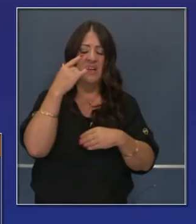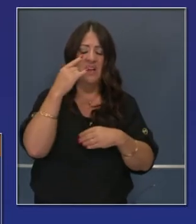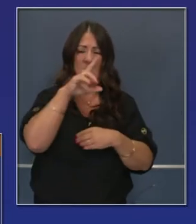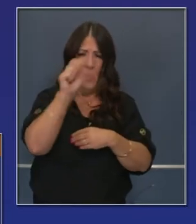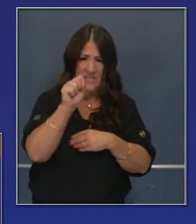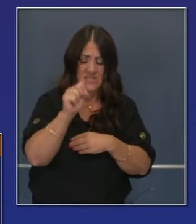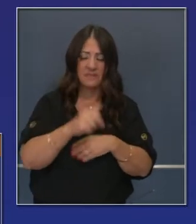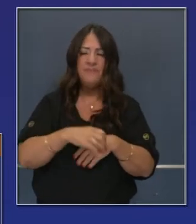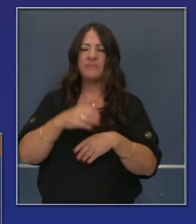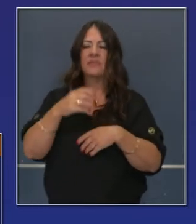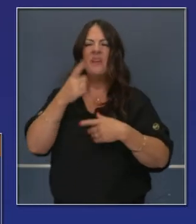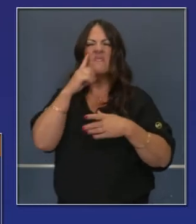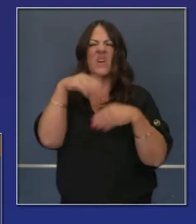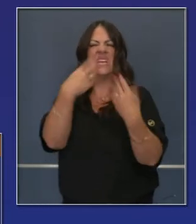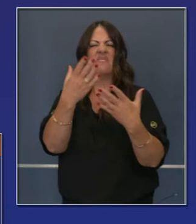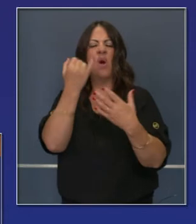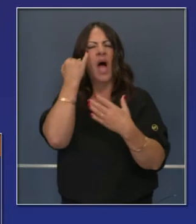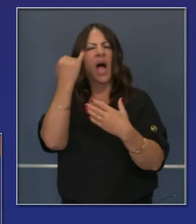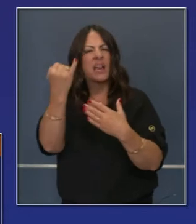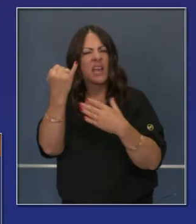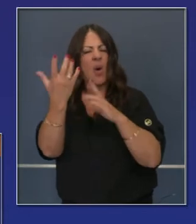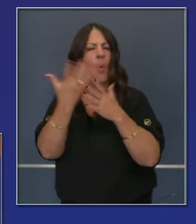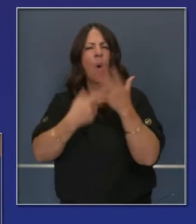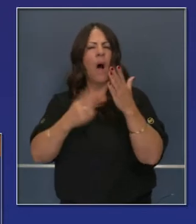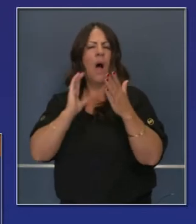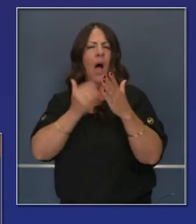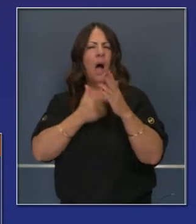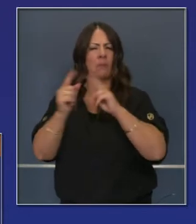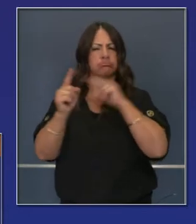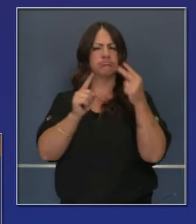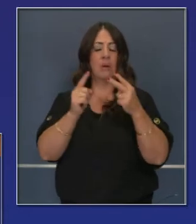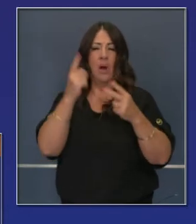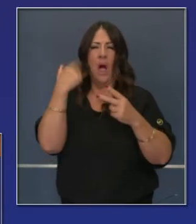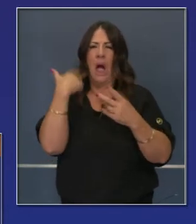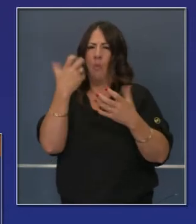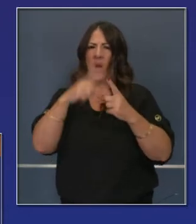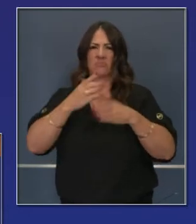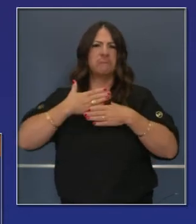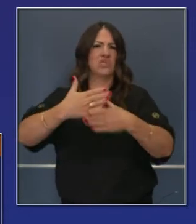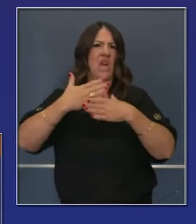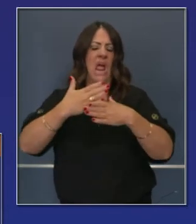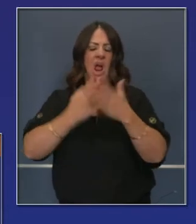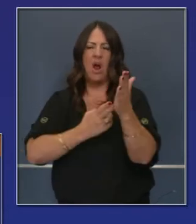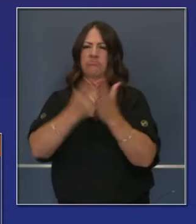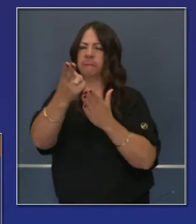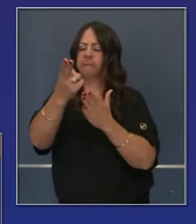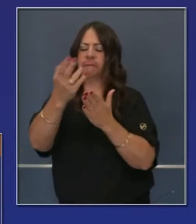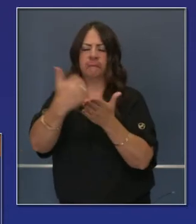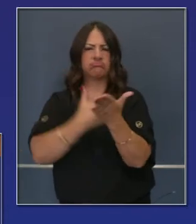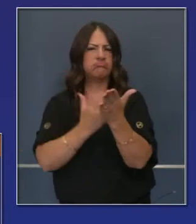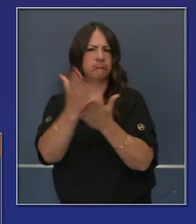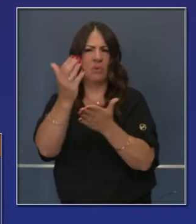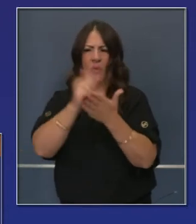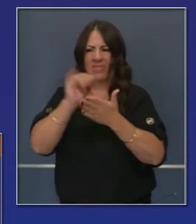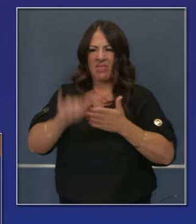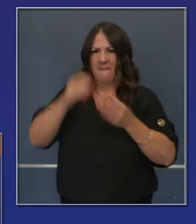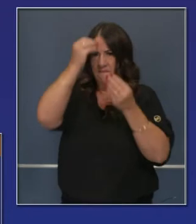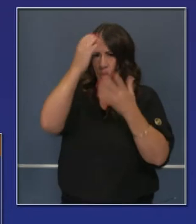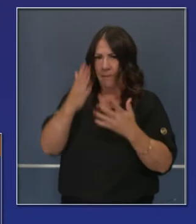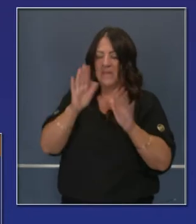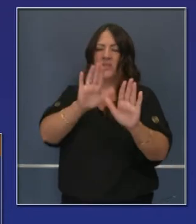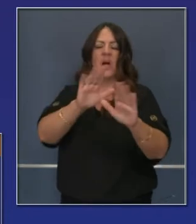Y, por cierto, nuestro documento interno, para darles perspectiva, y esto es transparencia total, no quiero que la gente